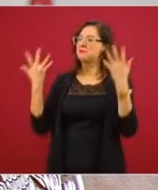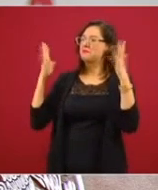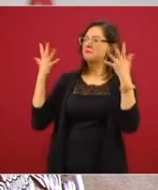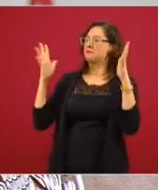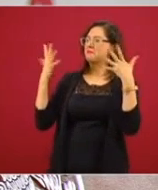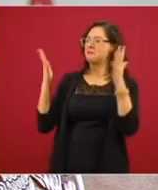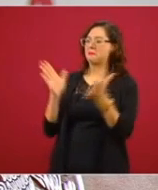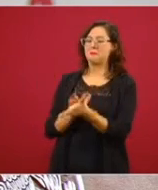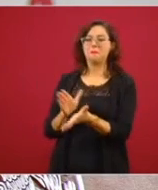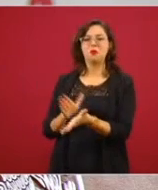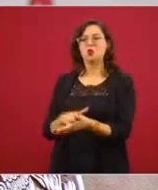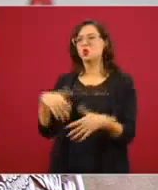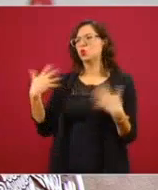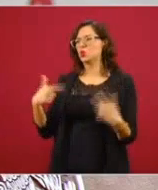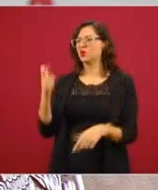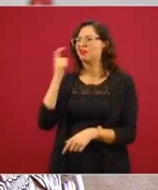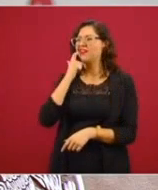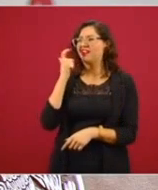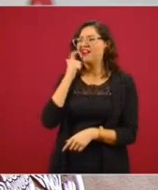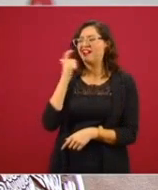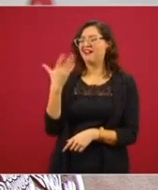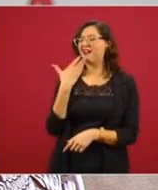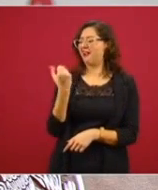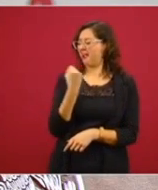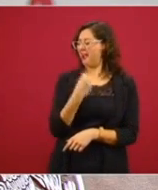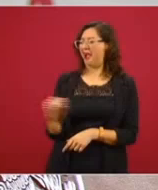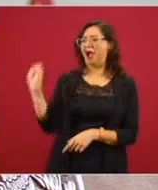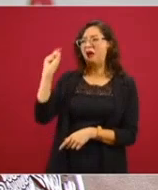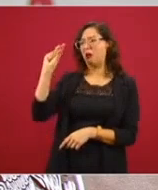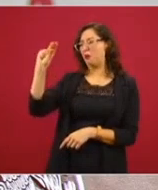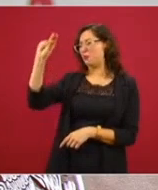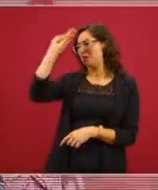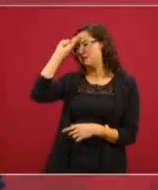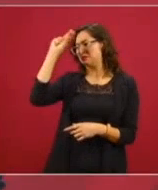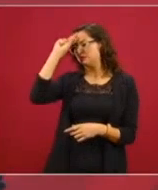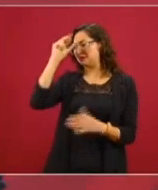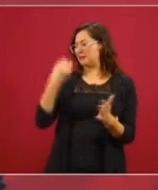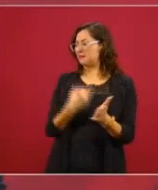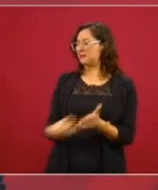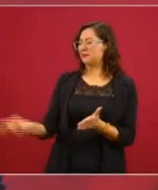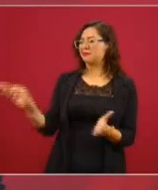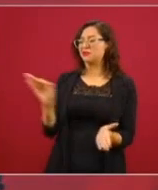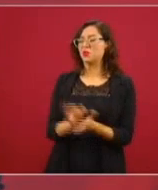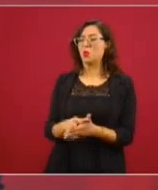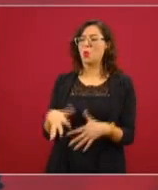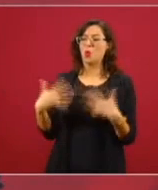consideraba como muy inteligentes, muy audaces, muy vivos,